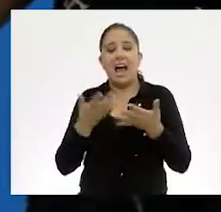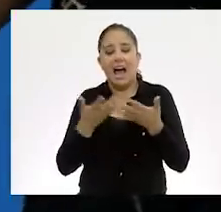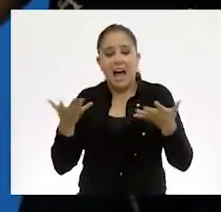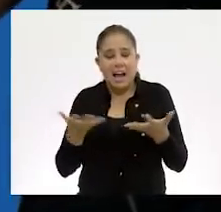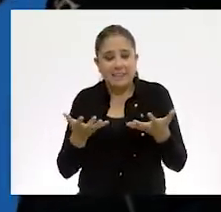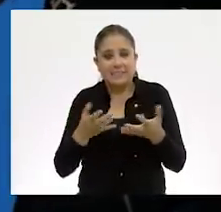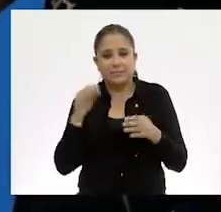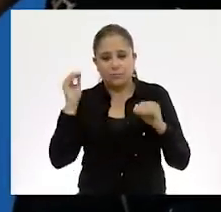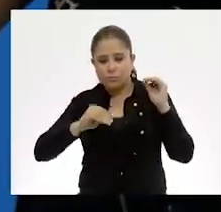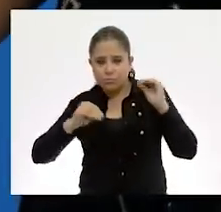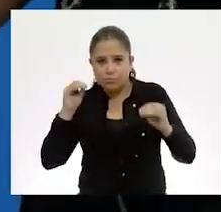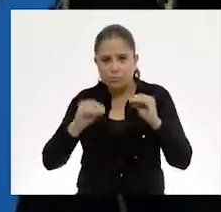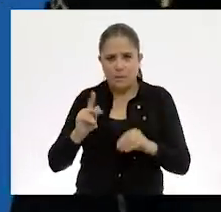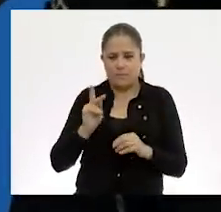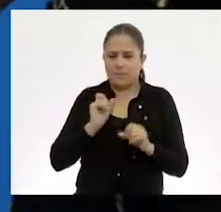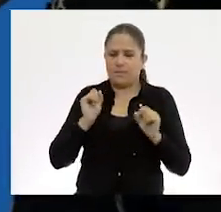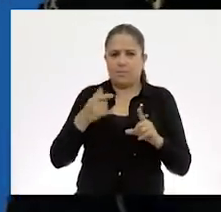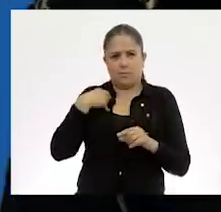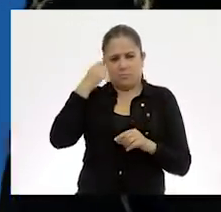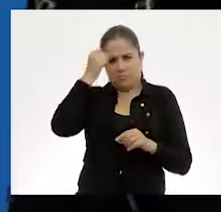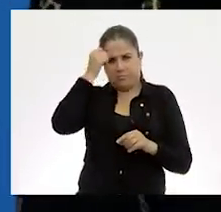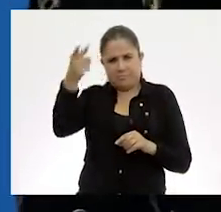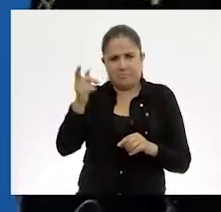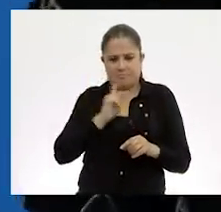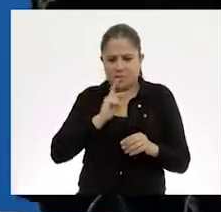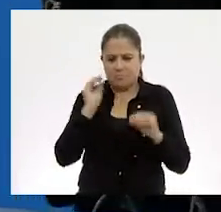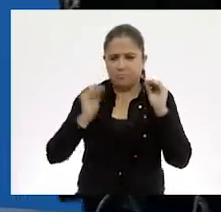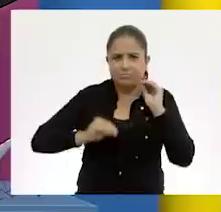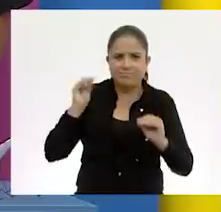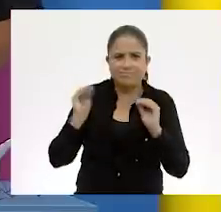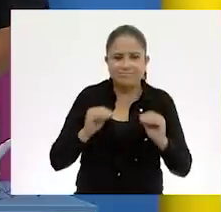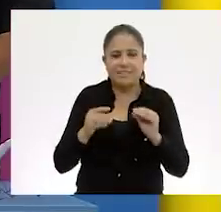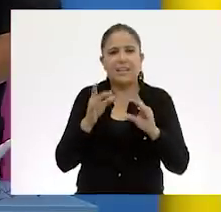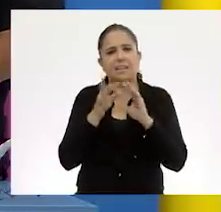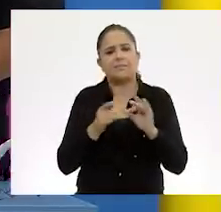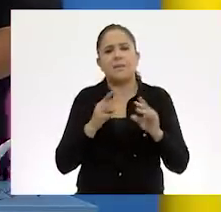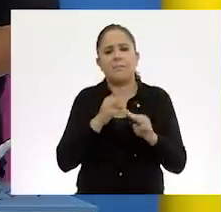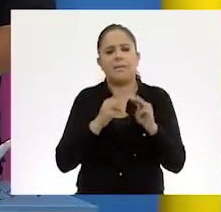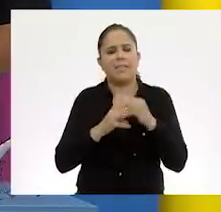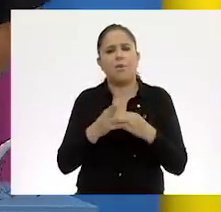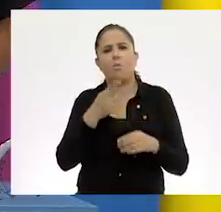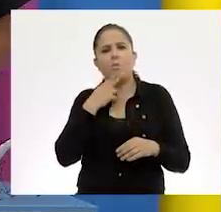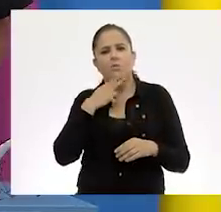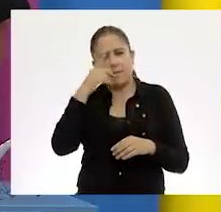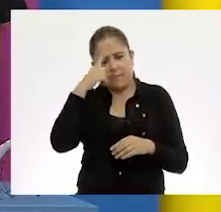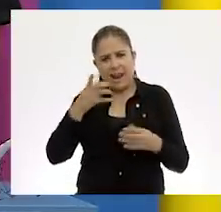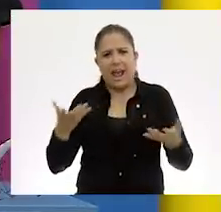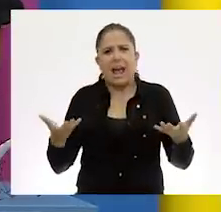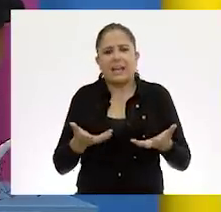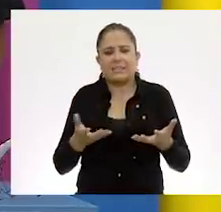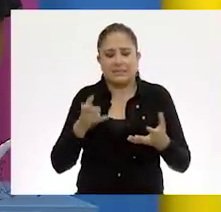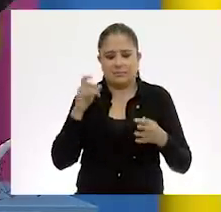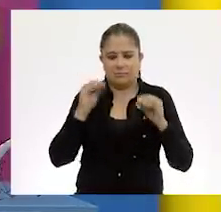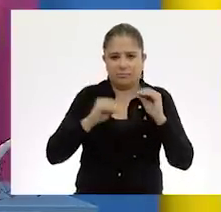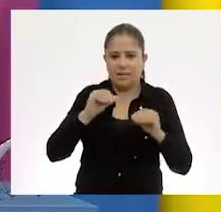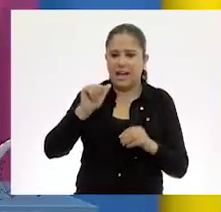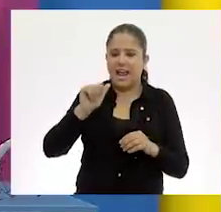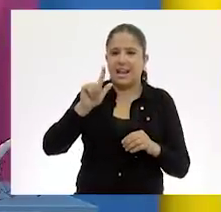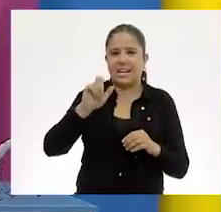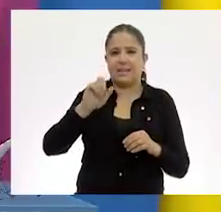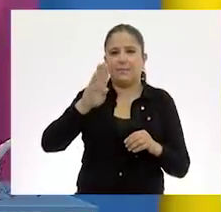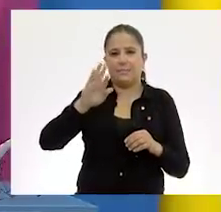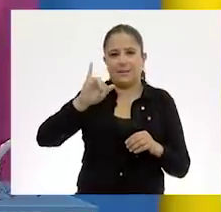con nuestro propio estilo. En este caso les voy a platicar qué materiales vamos a utilizar para la realización de un alebrije.